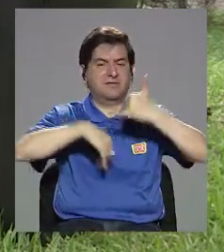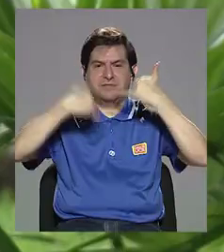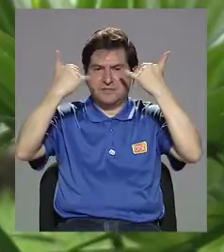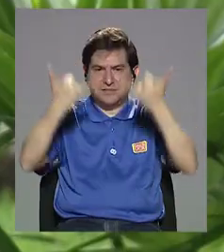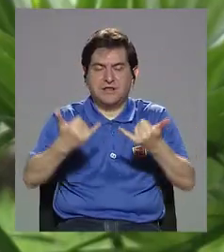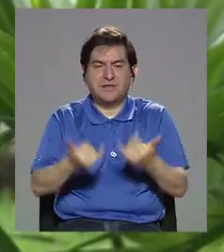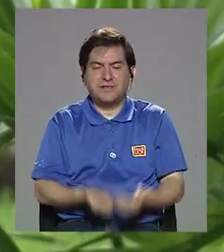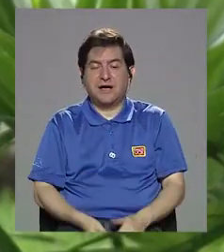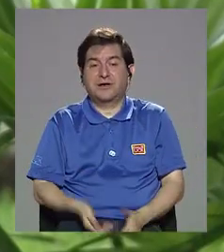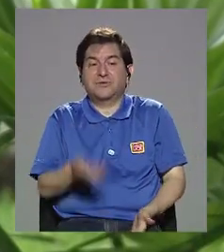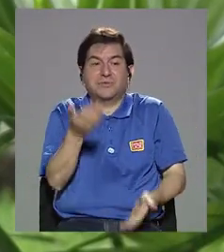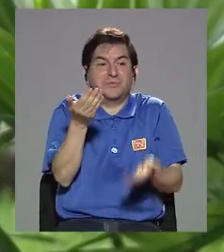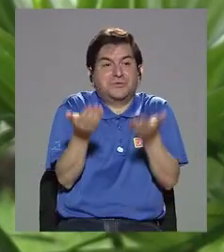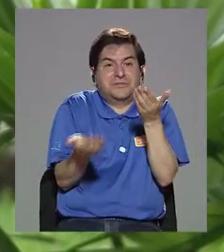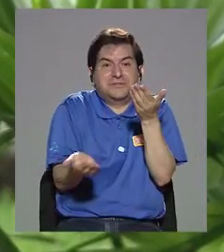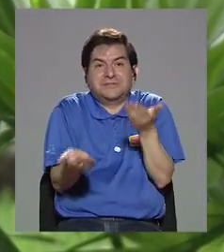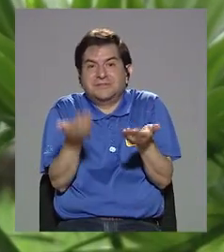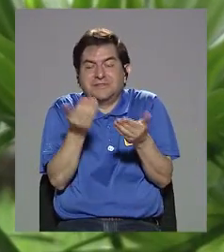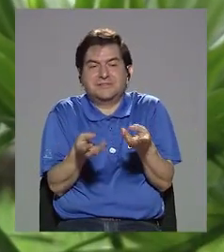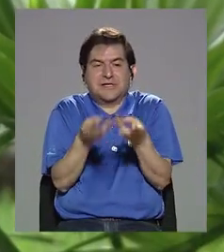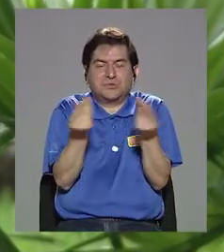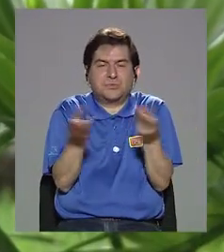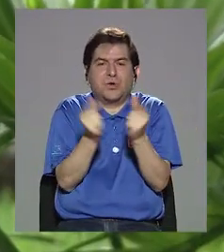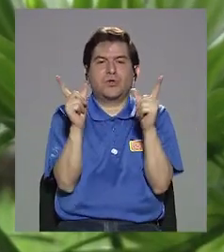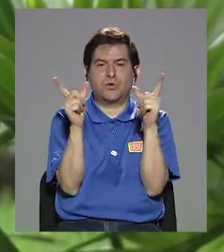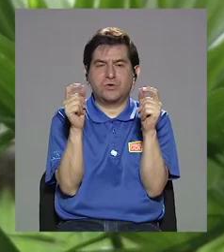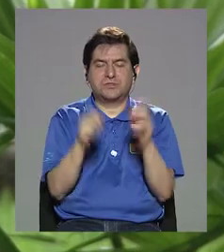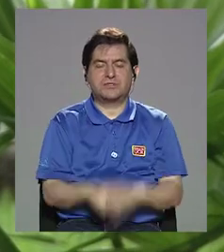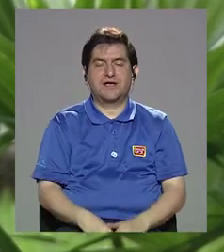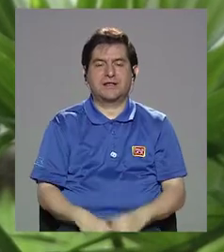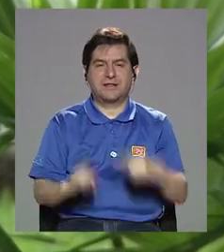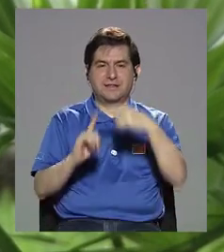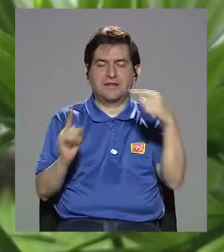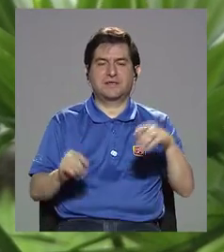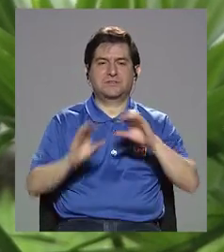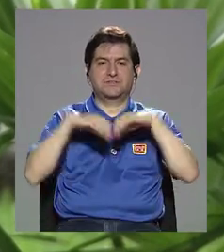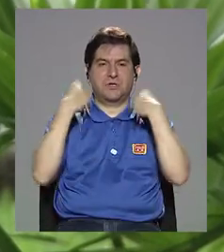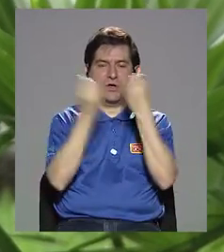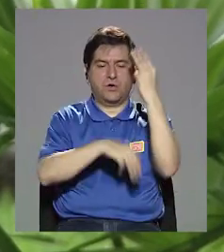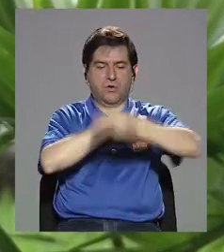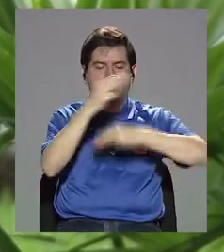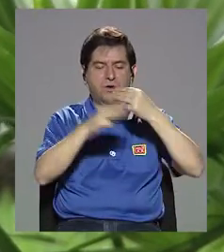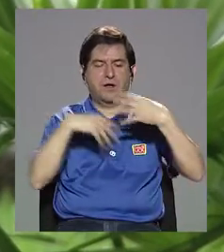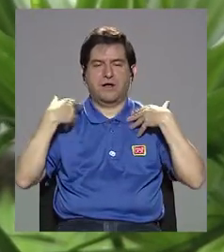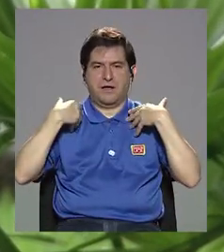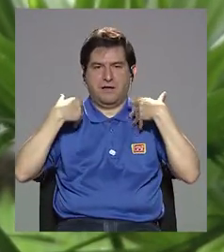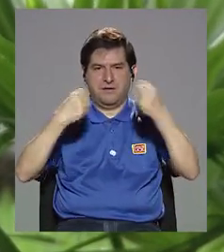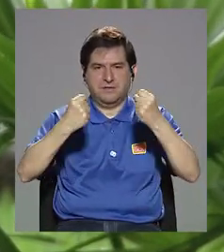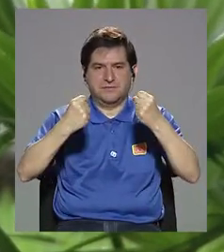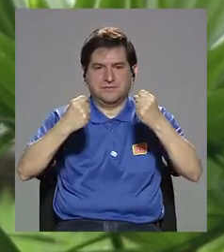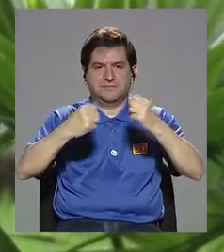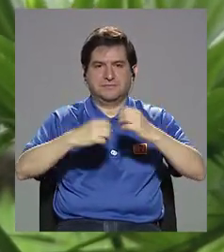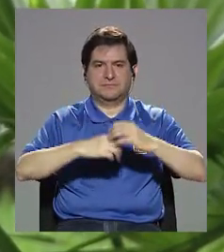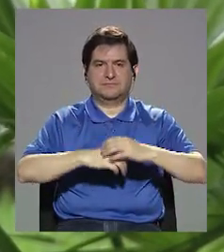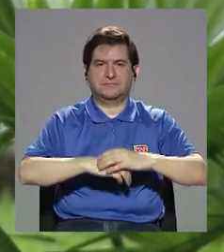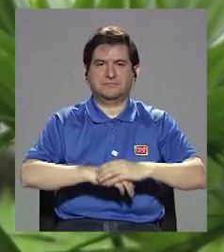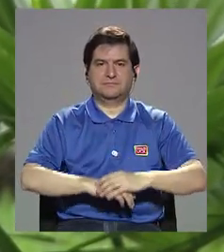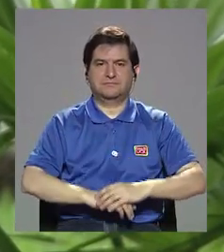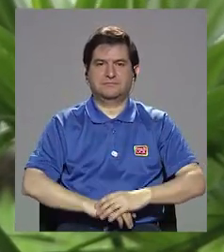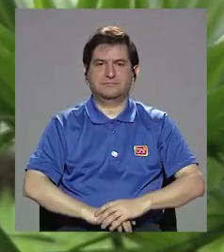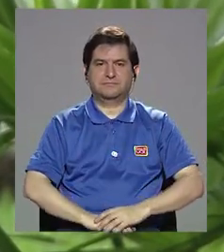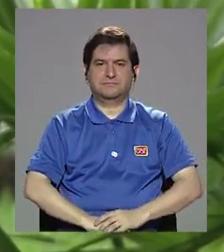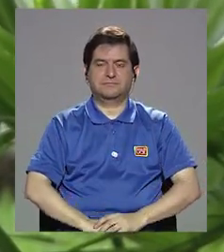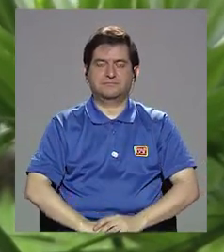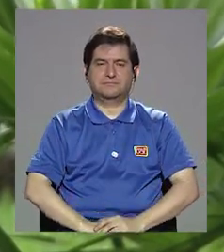posiblemente carcinogénicas por la OMS, Organización Mundial para la Salud, y